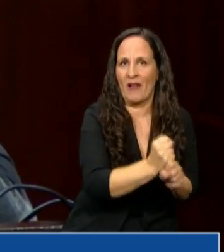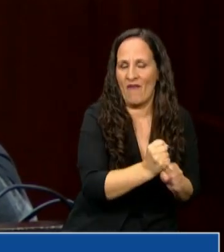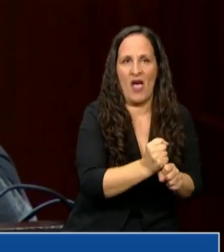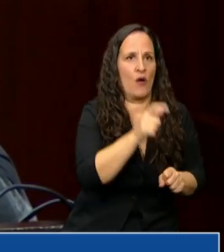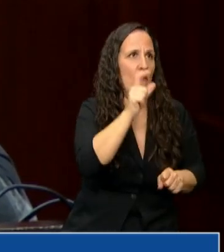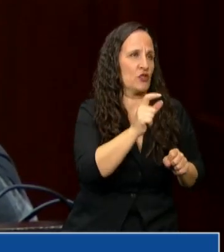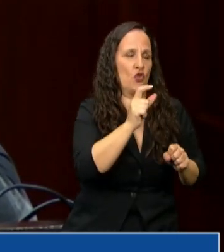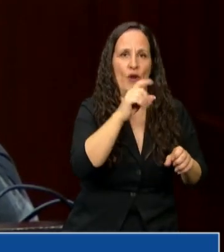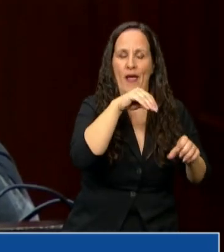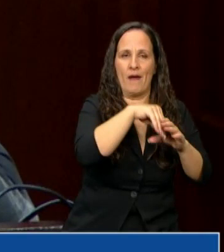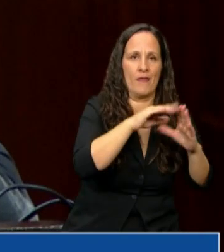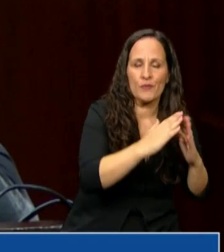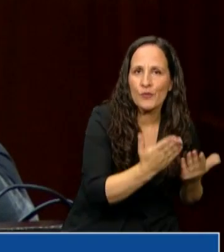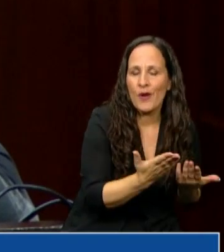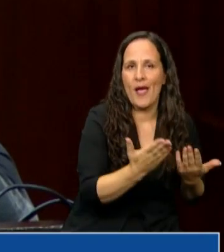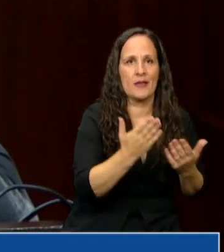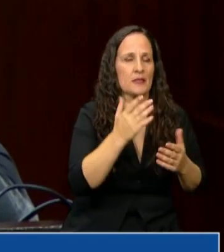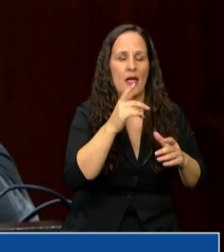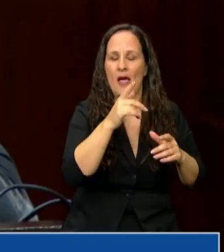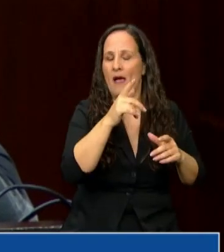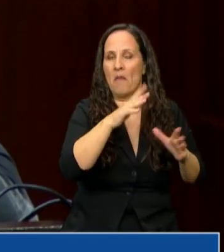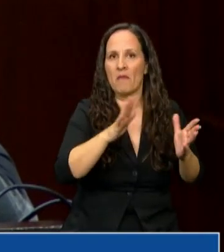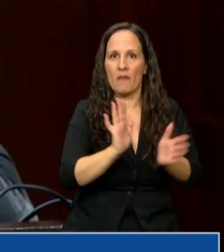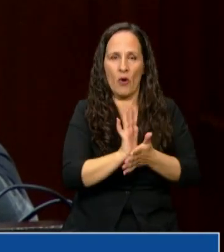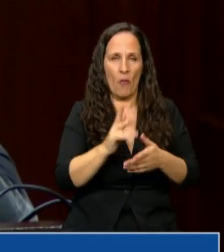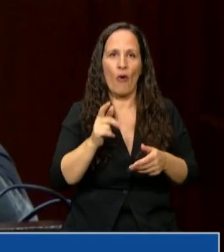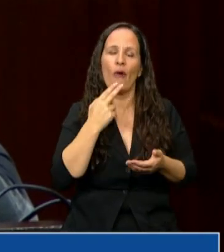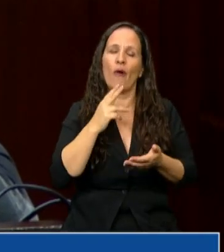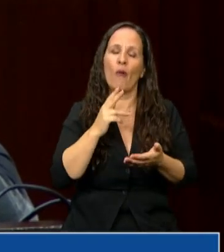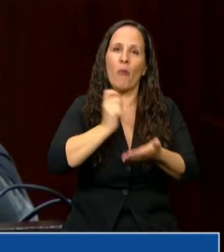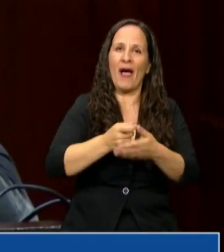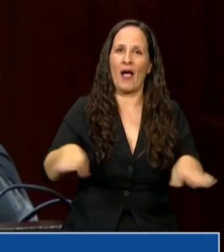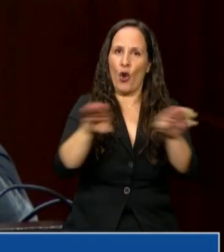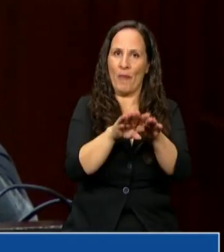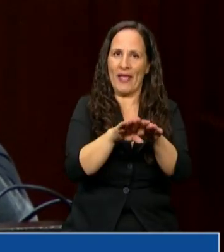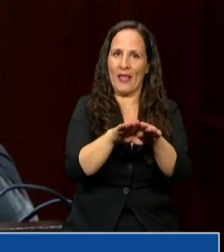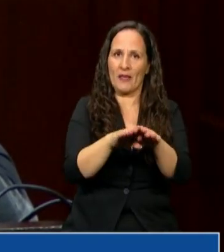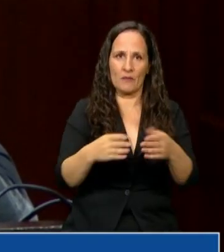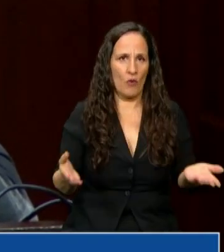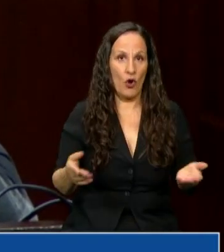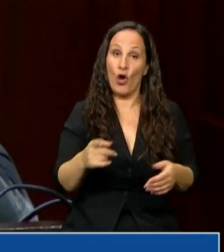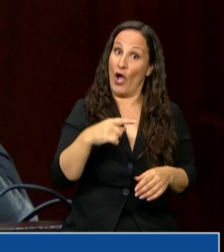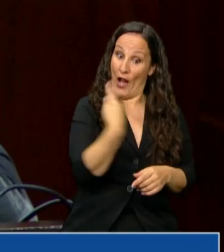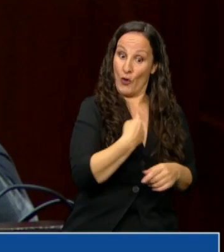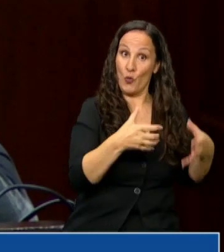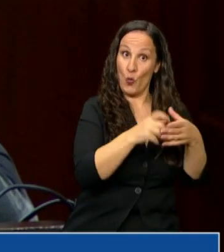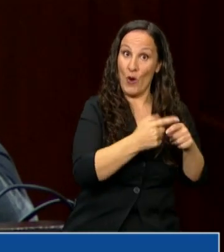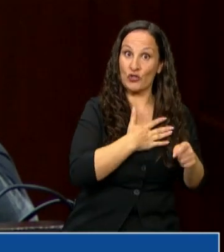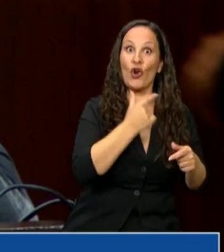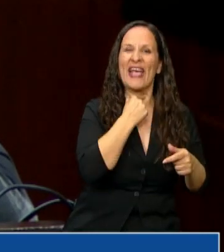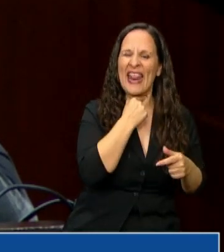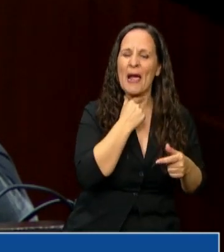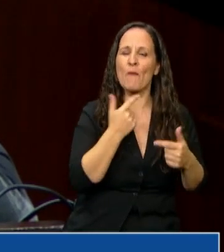o trabajadores y trabajadoras de la economía popular. Y cada vez que nosotros y nosotras tratamos de implementar alguna medida que vaya